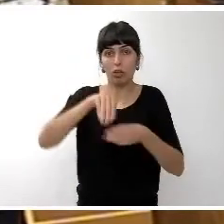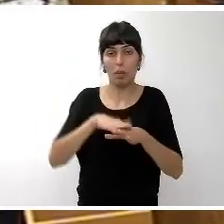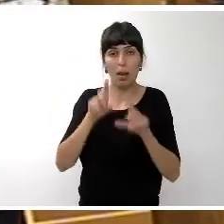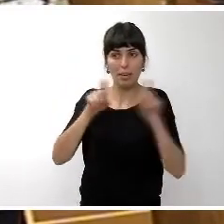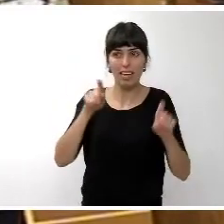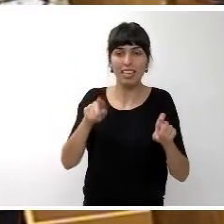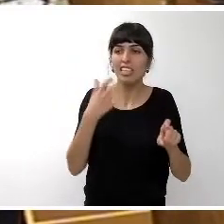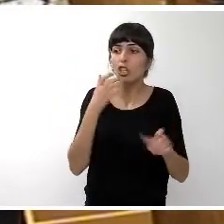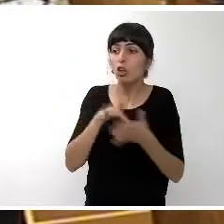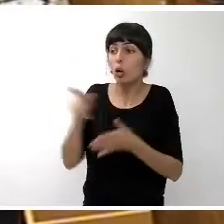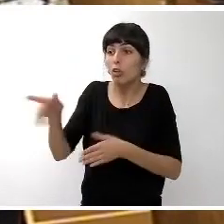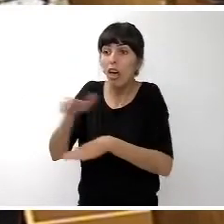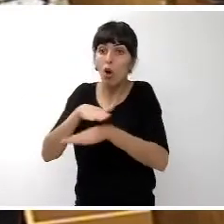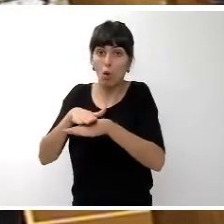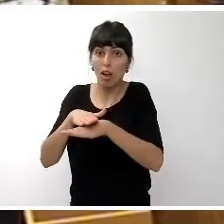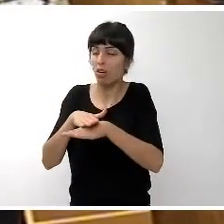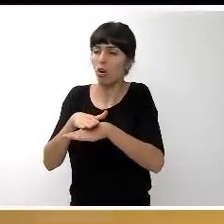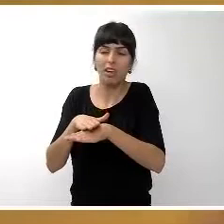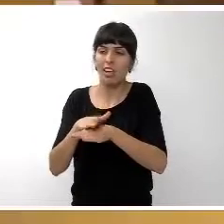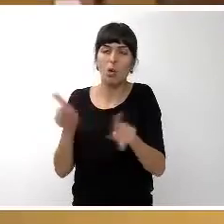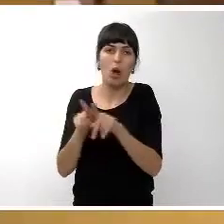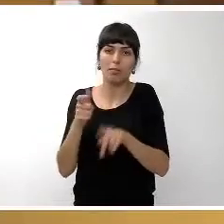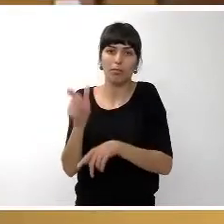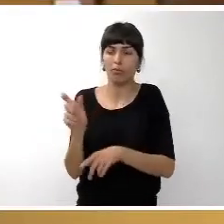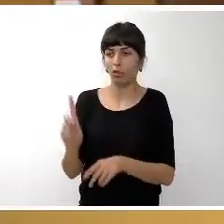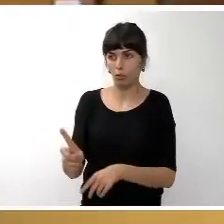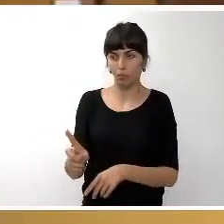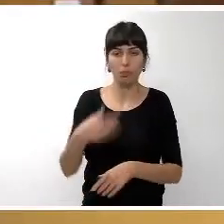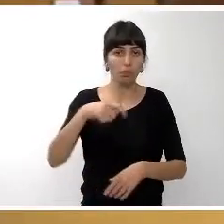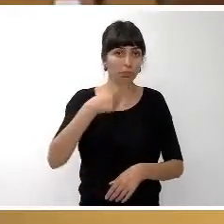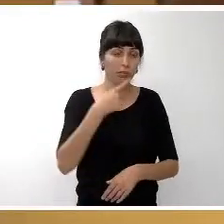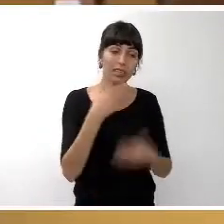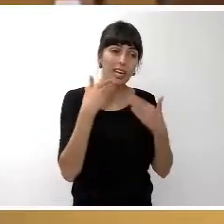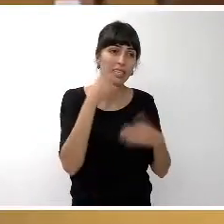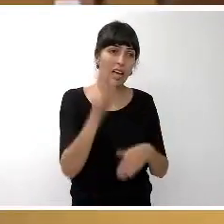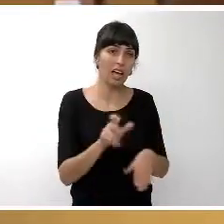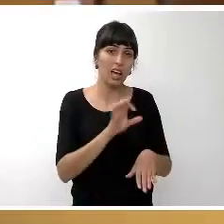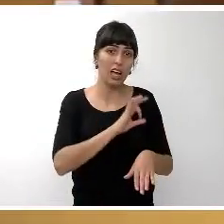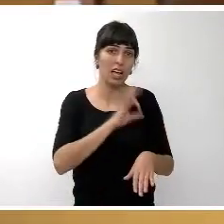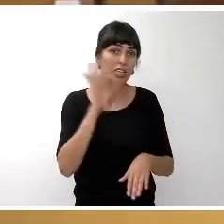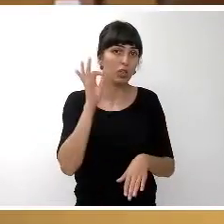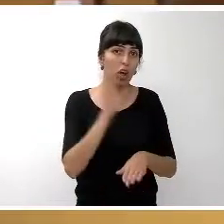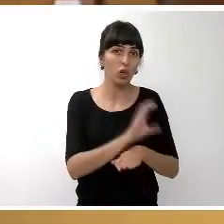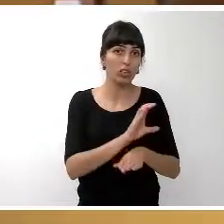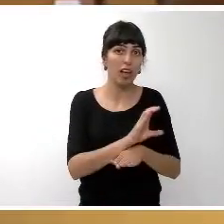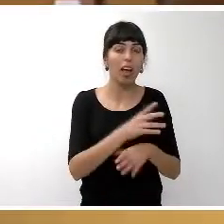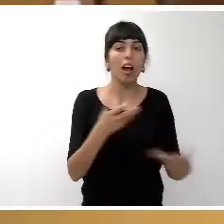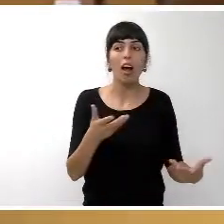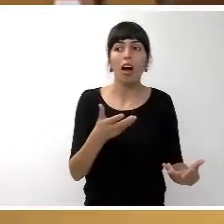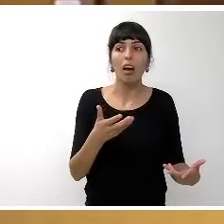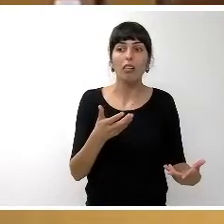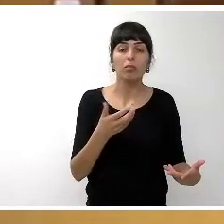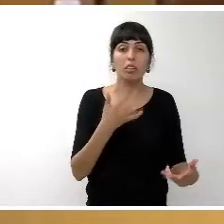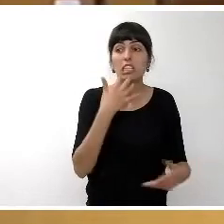ustedes gobiernan. Gracias, señora consejera. Por el Grupo de Gobierno de la Editorial Insular no desea